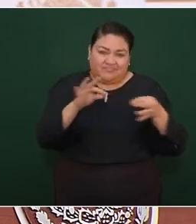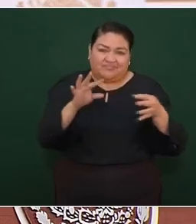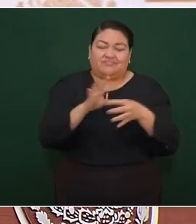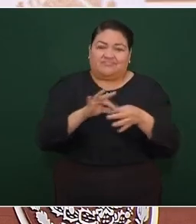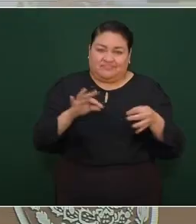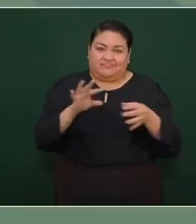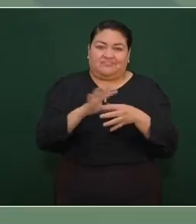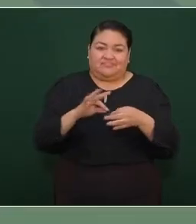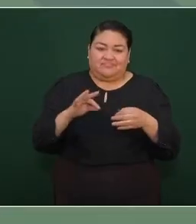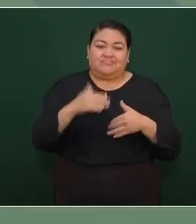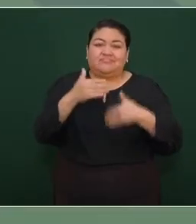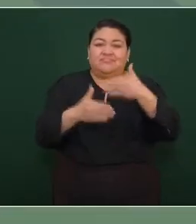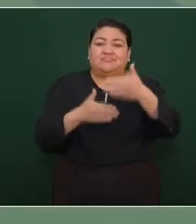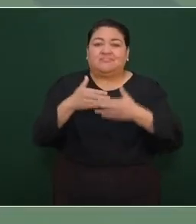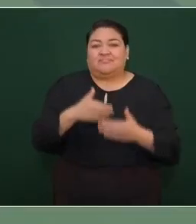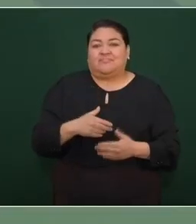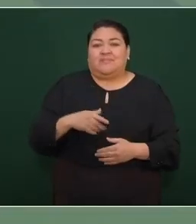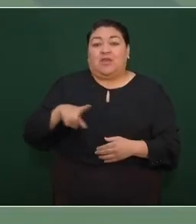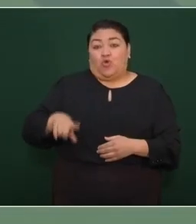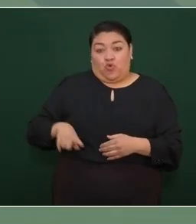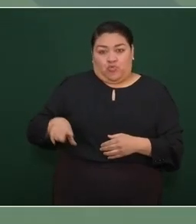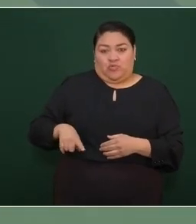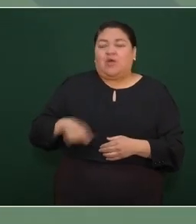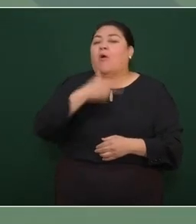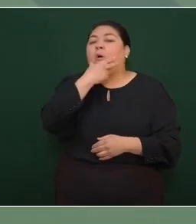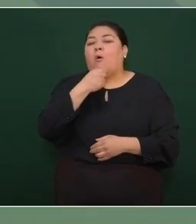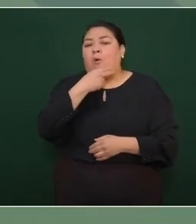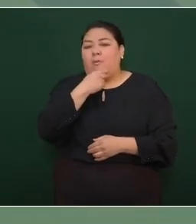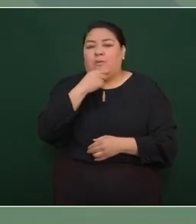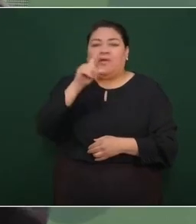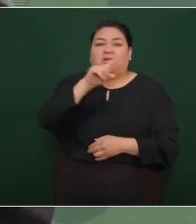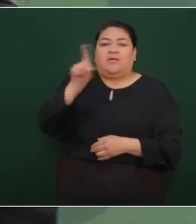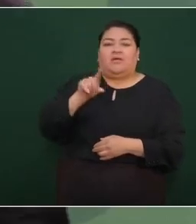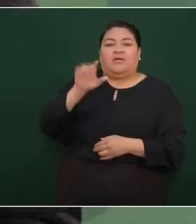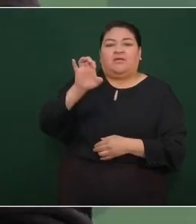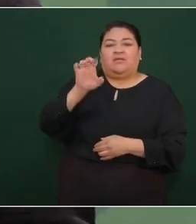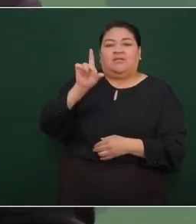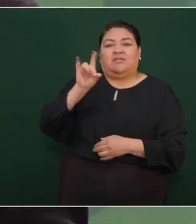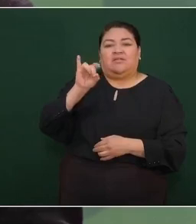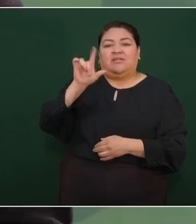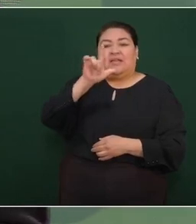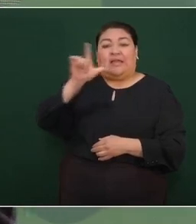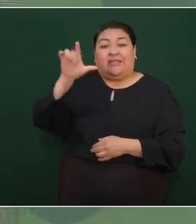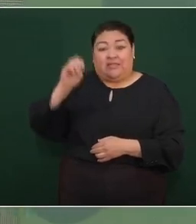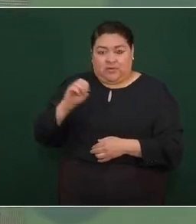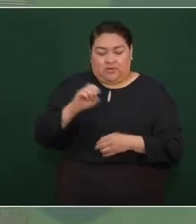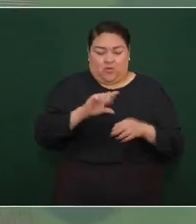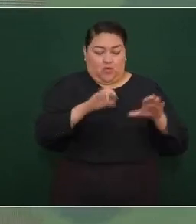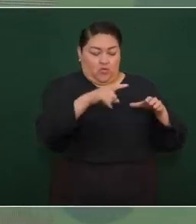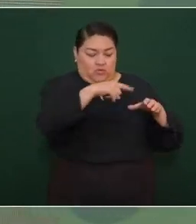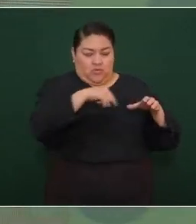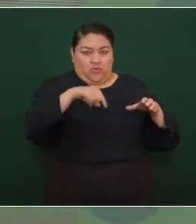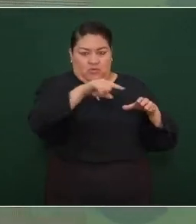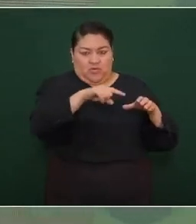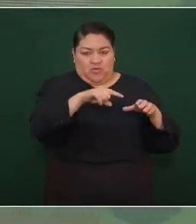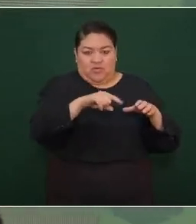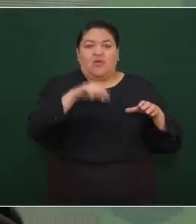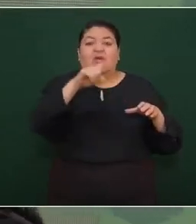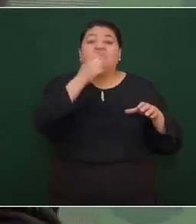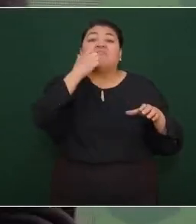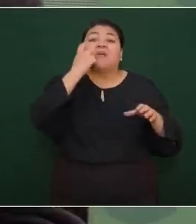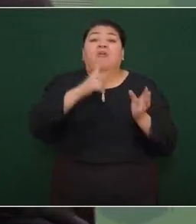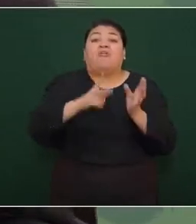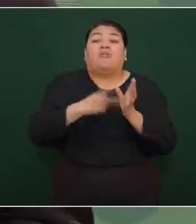el gobierno de Cedillo de estos que quieren también regresar